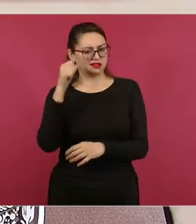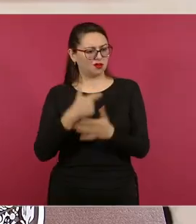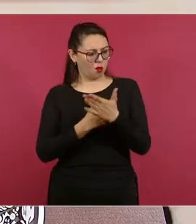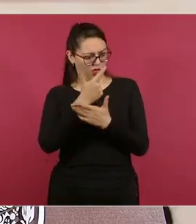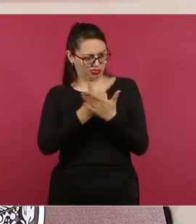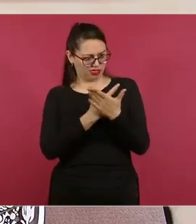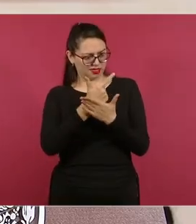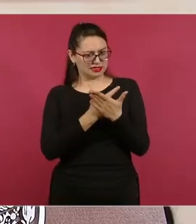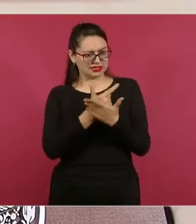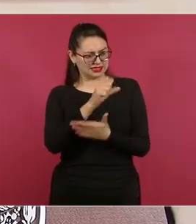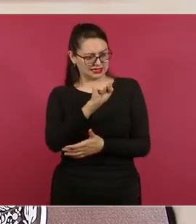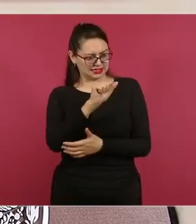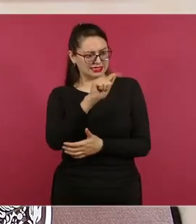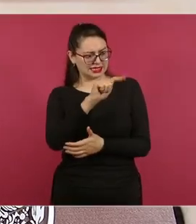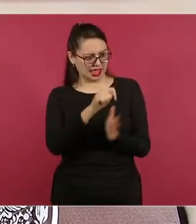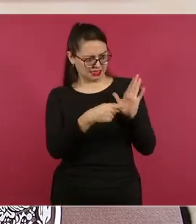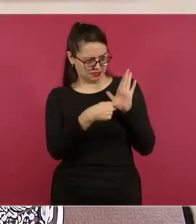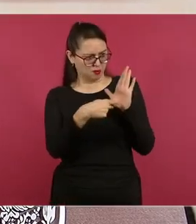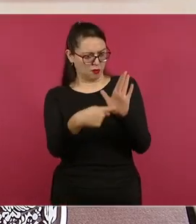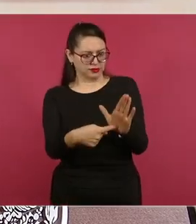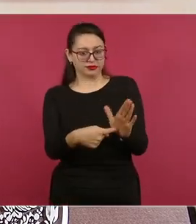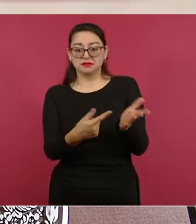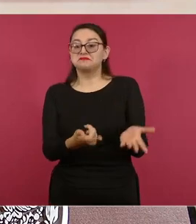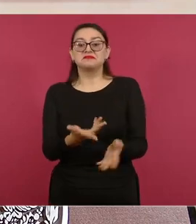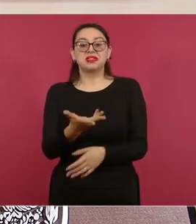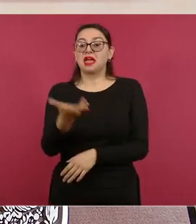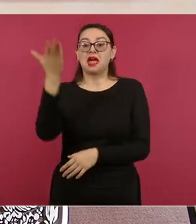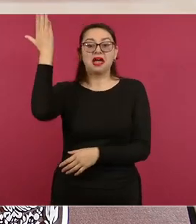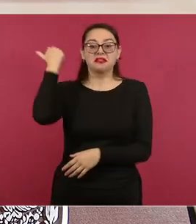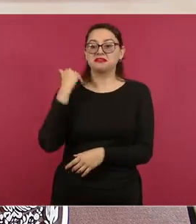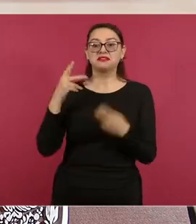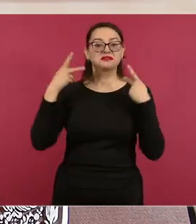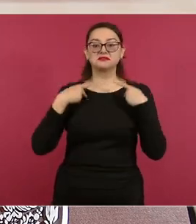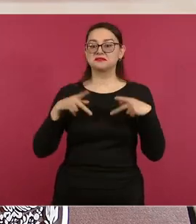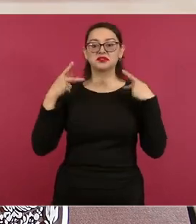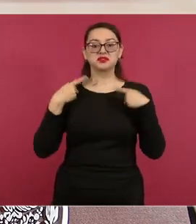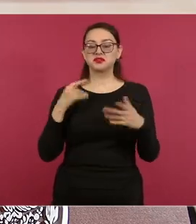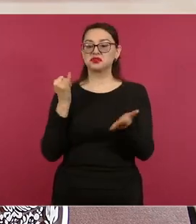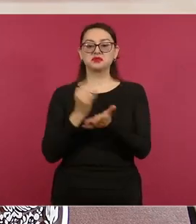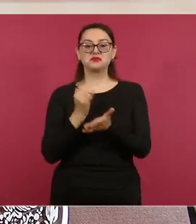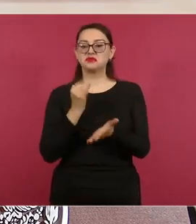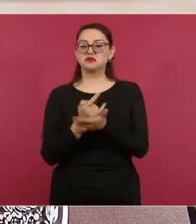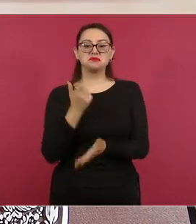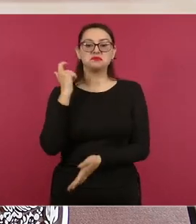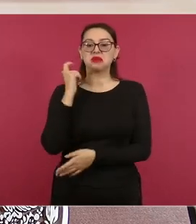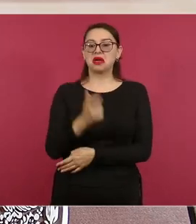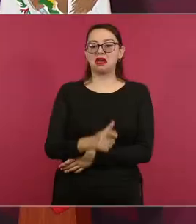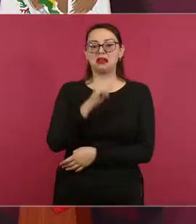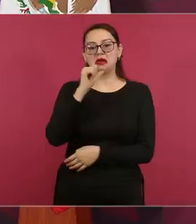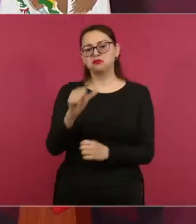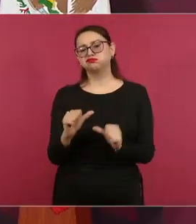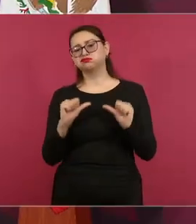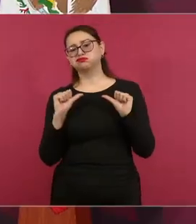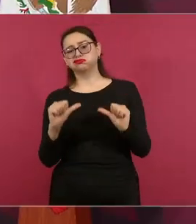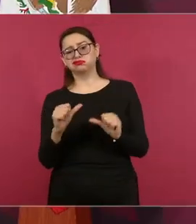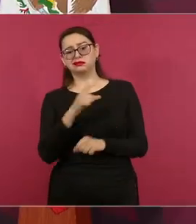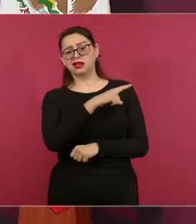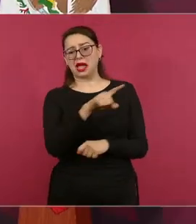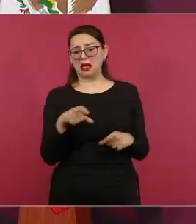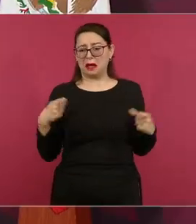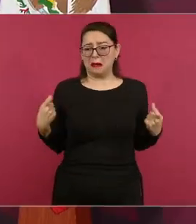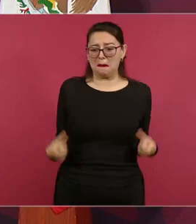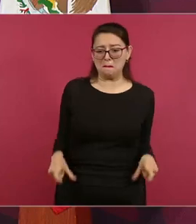Esto no sucedía antes, porque no pagaban impuestos los de arriba,